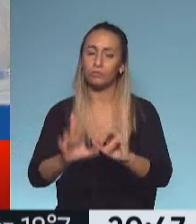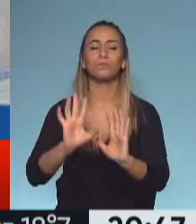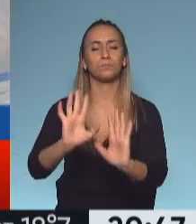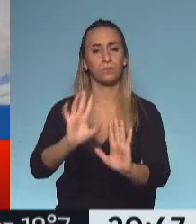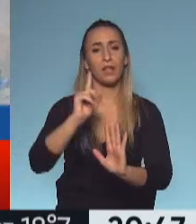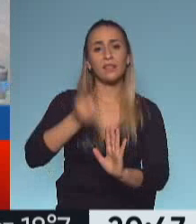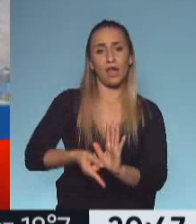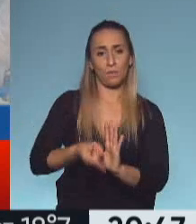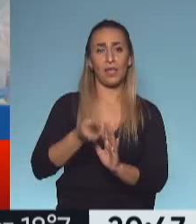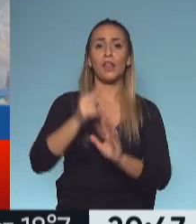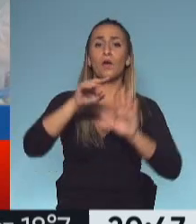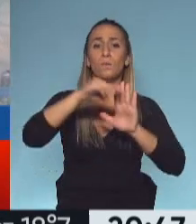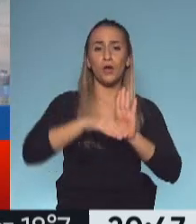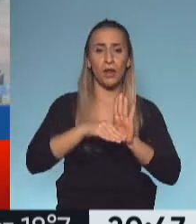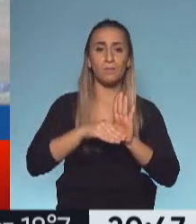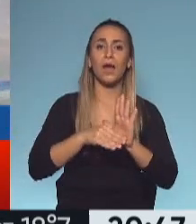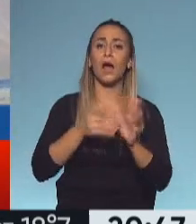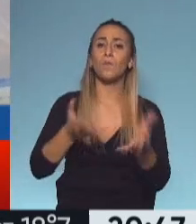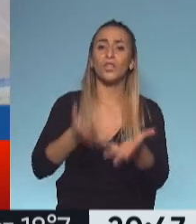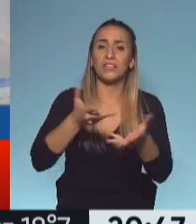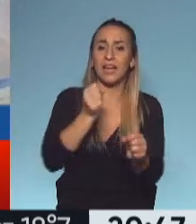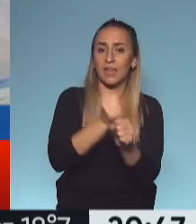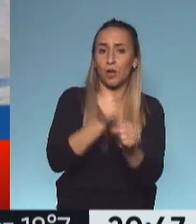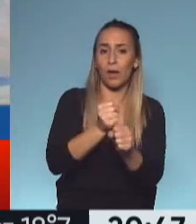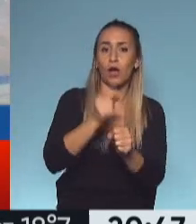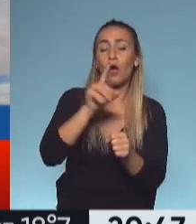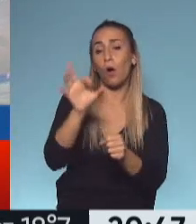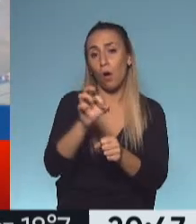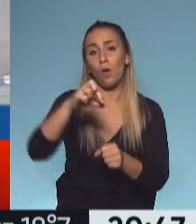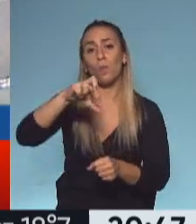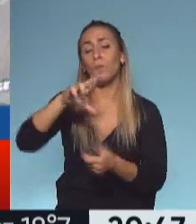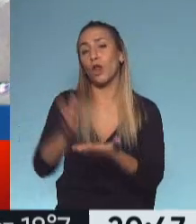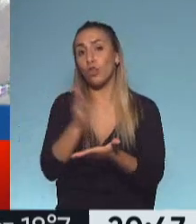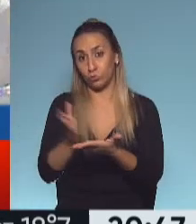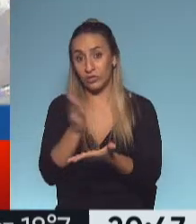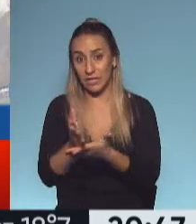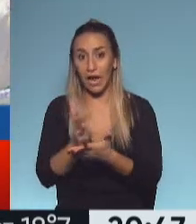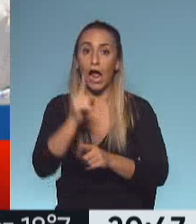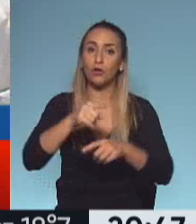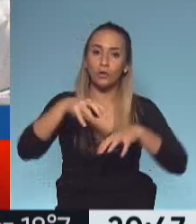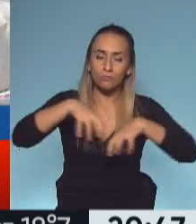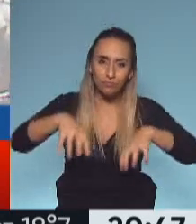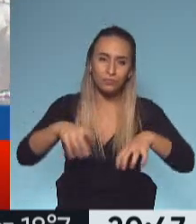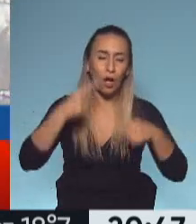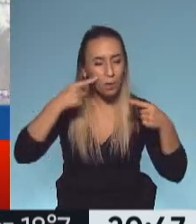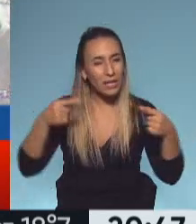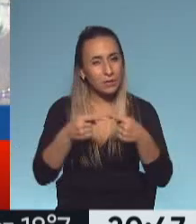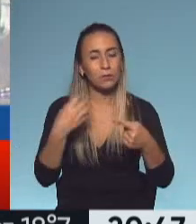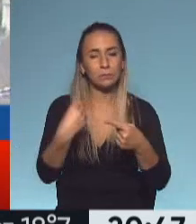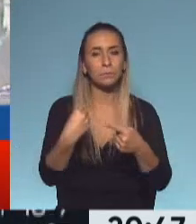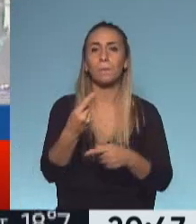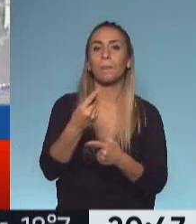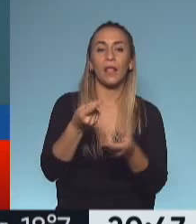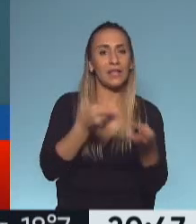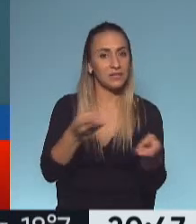y los programas Producir. Estamos hablando de programas sociales que buscan generar empleo, que buscan generar asistencia, que